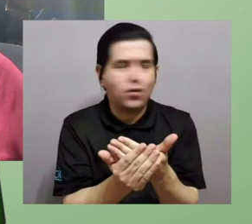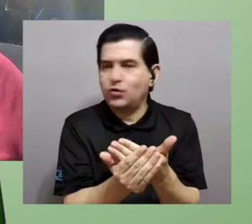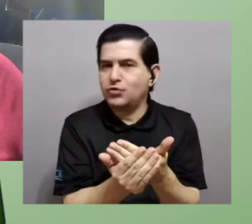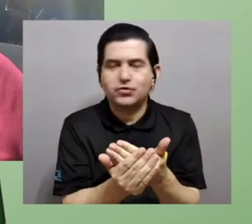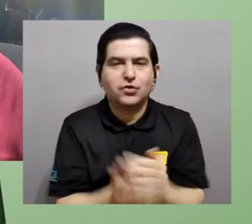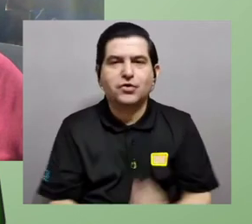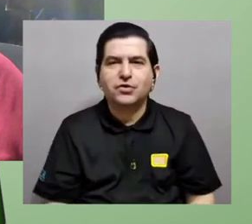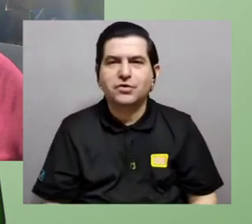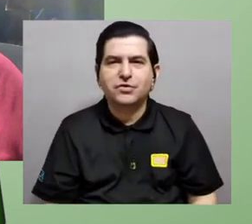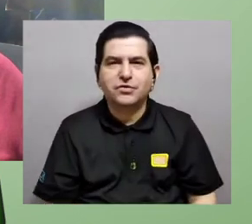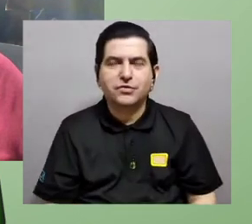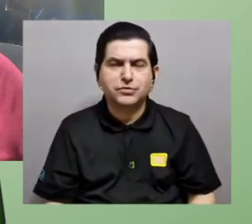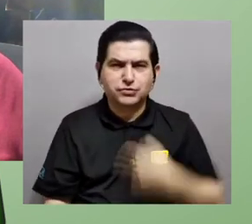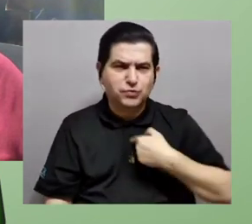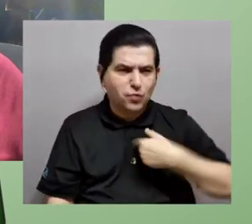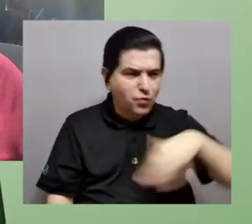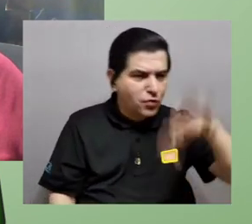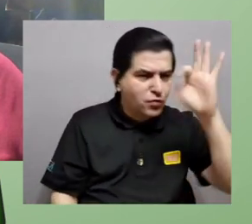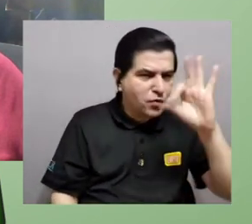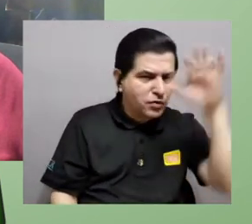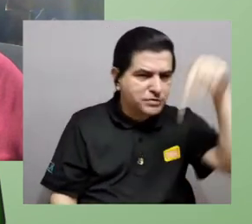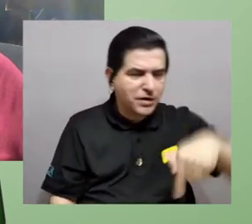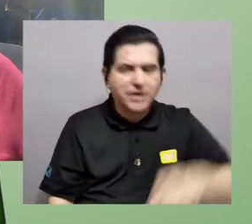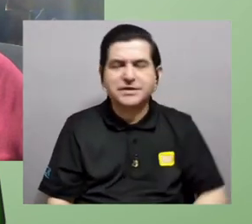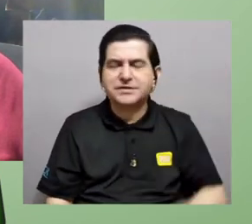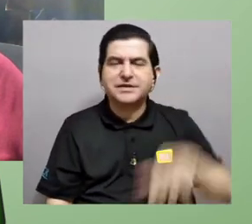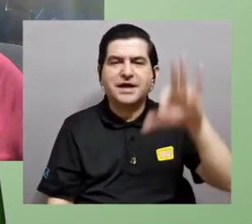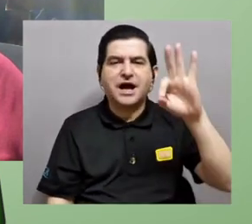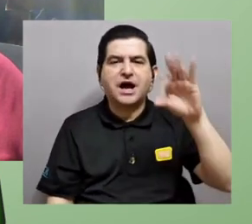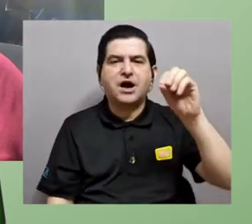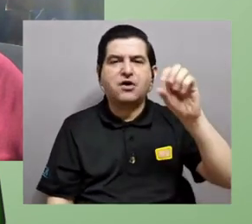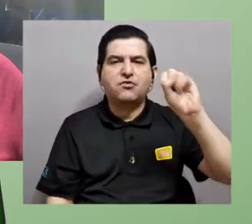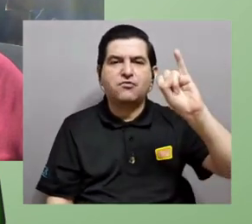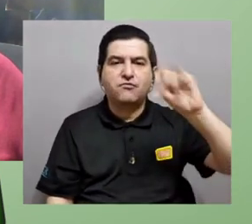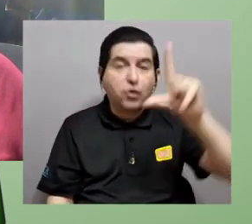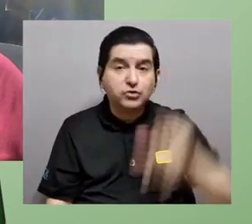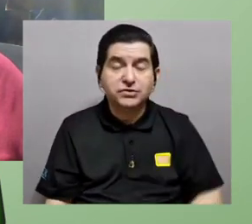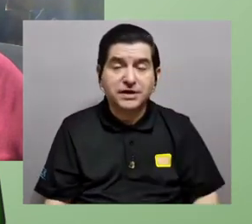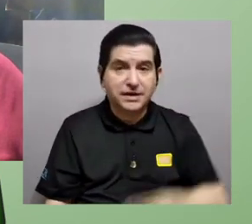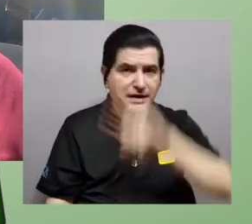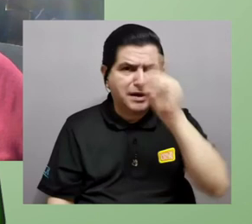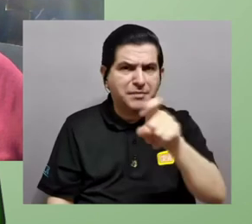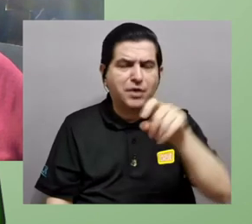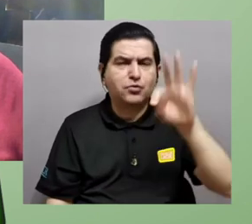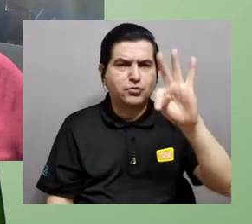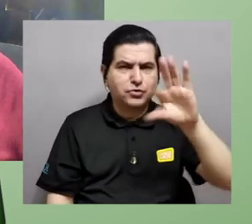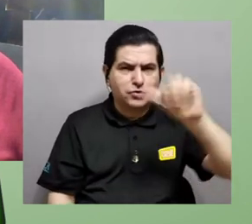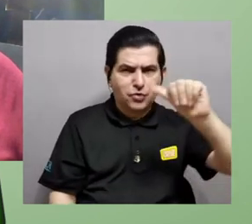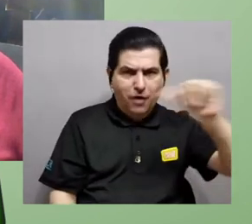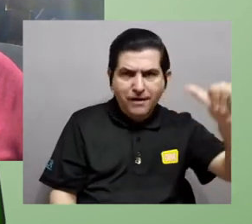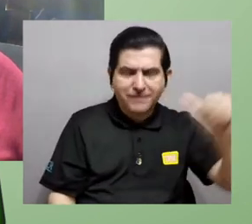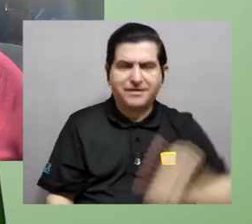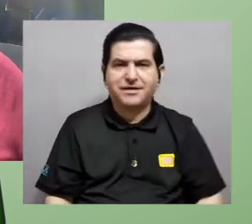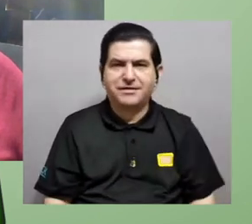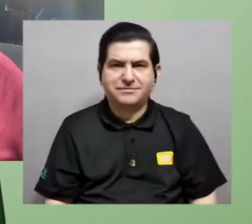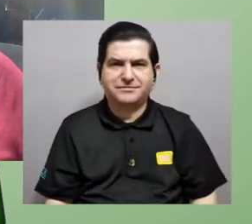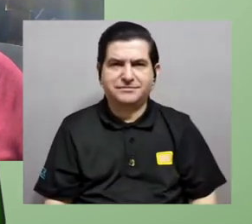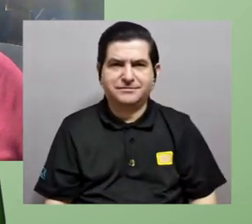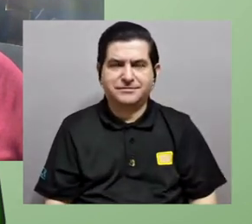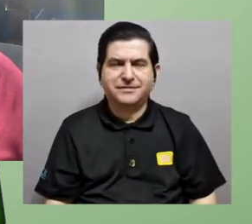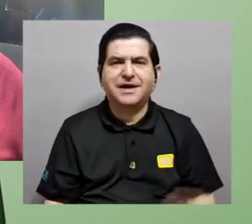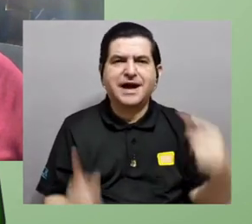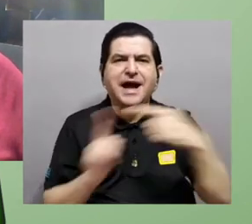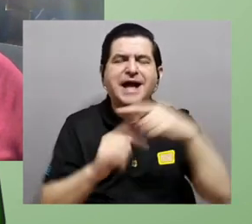todos los condrictios los puede uno encontrar aquí fosilizados por ejemplo doña Teresita ni